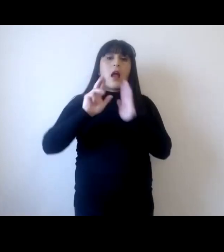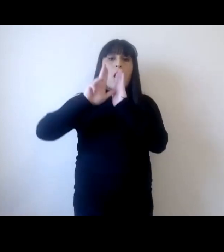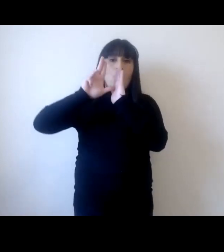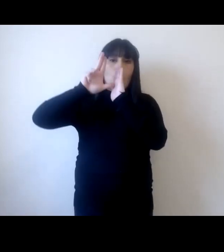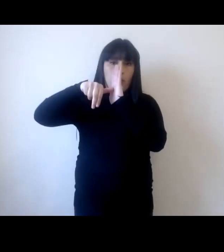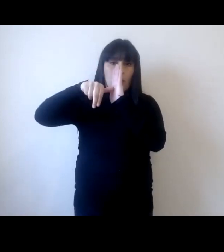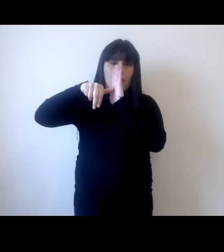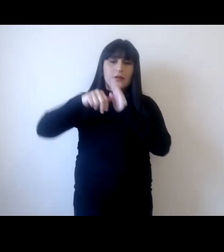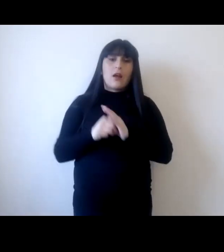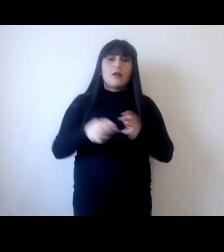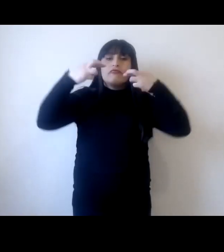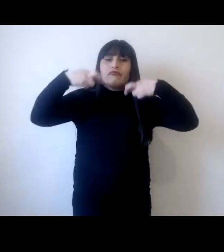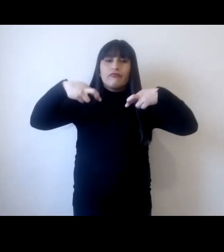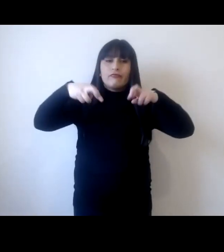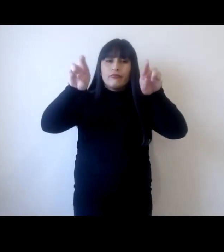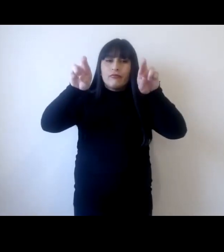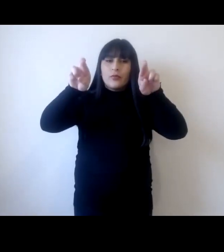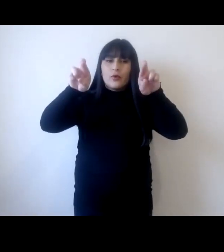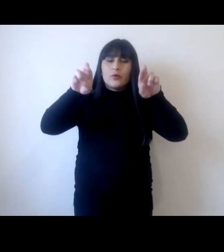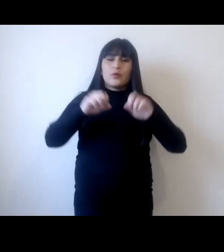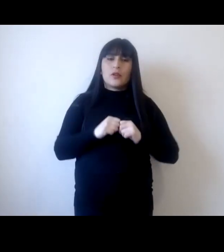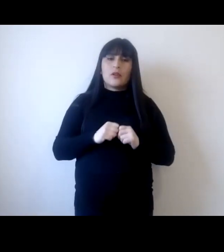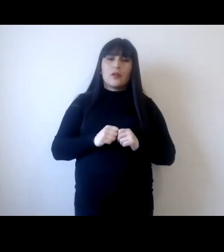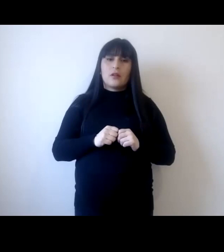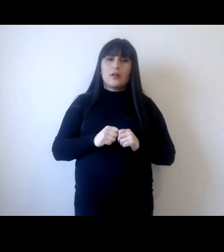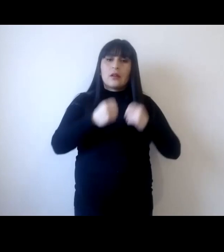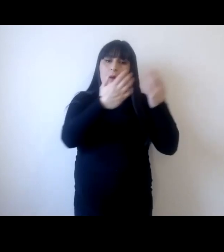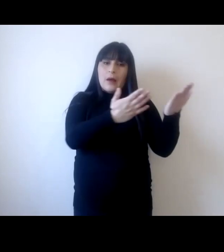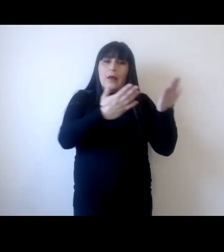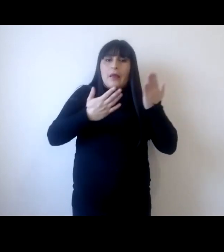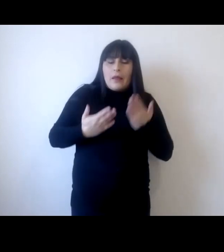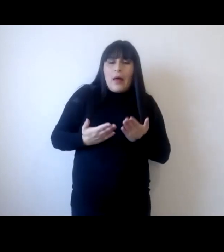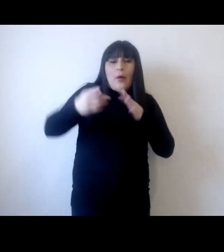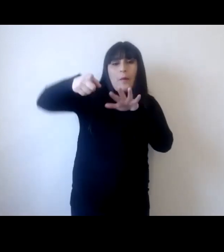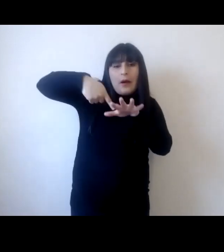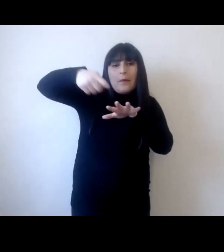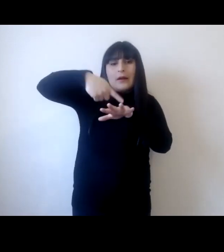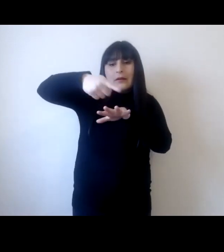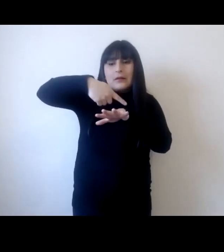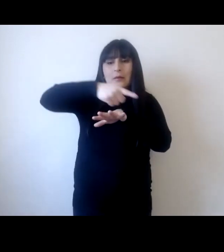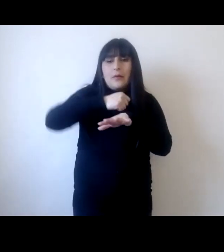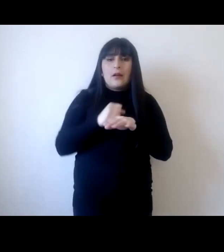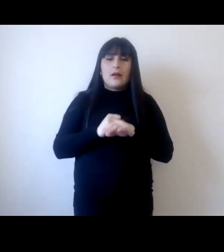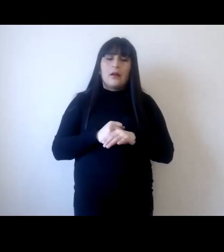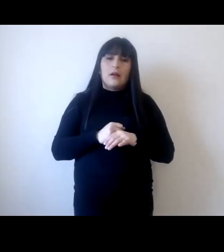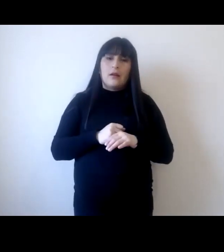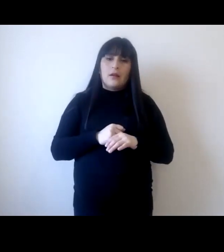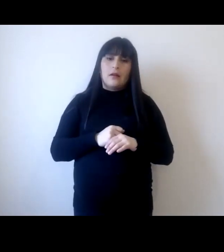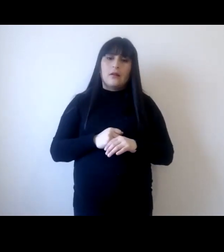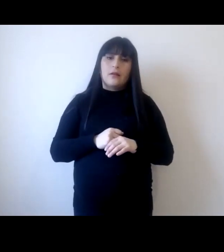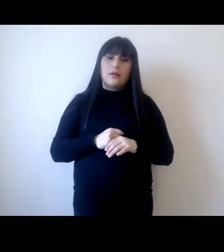oportunidad que me han dado para participar en esta serie de